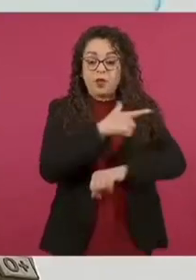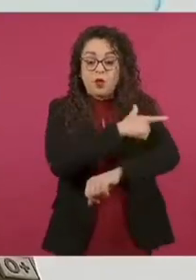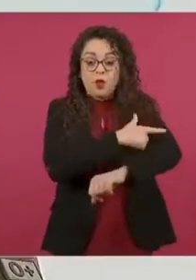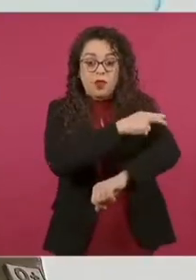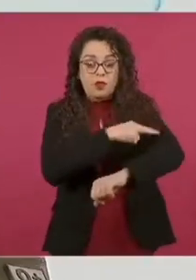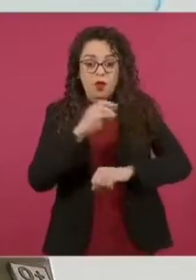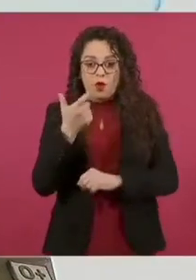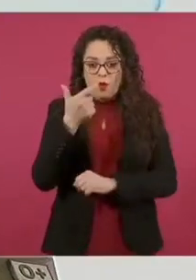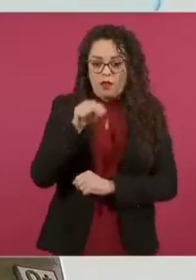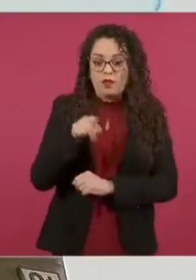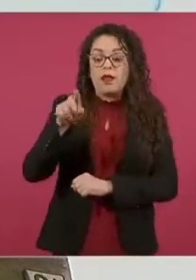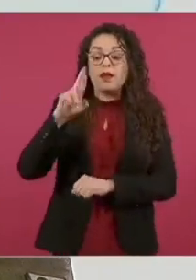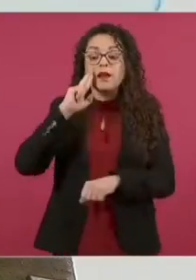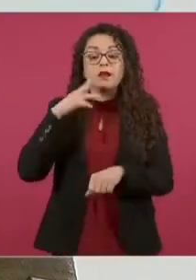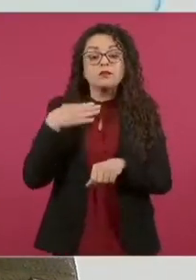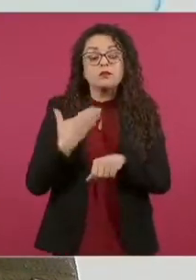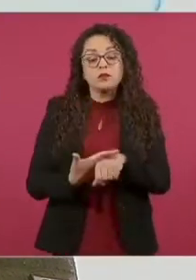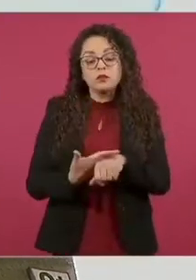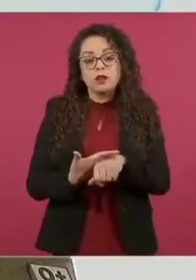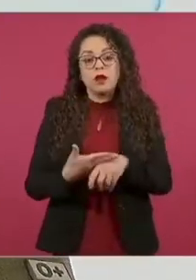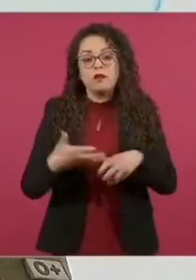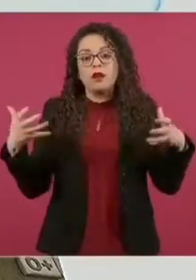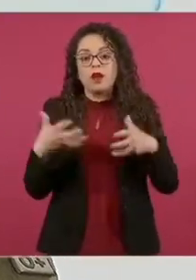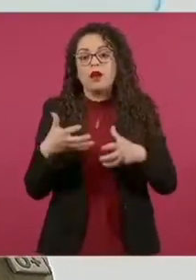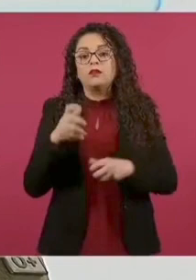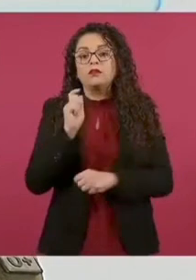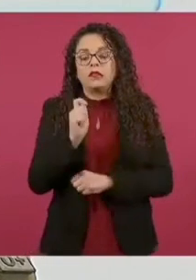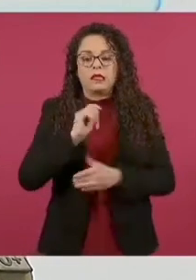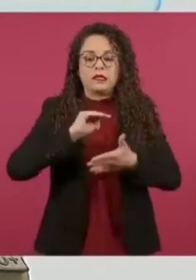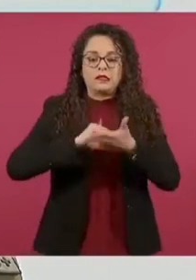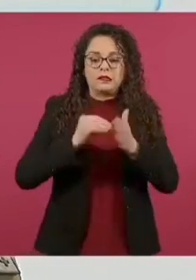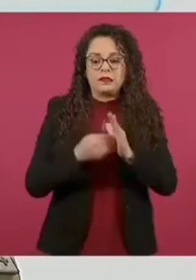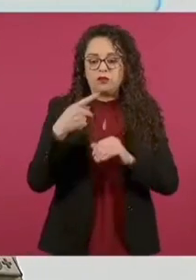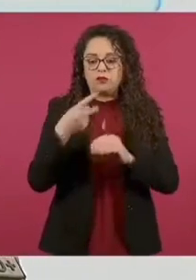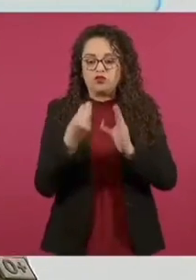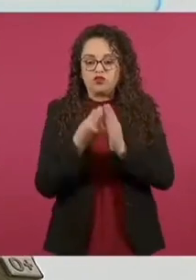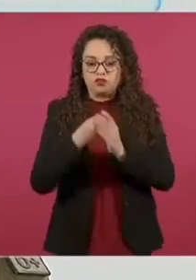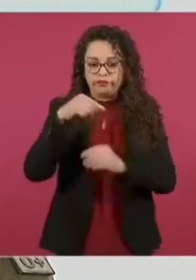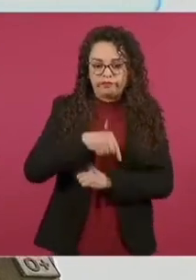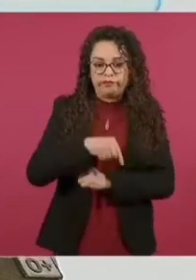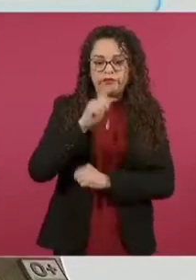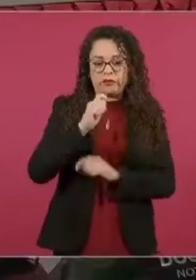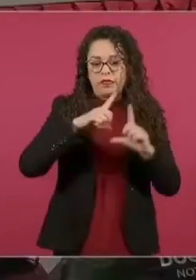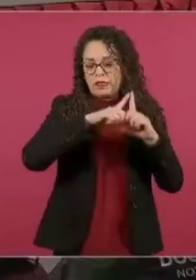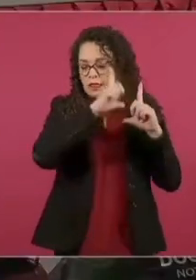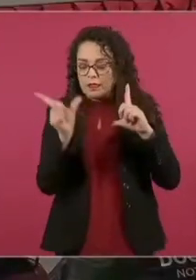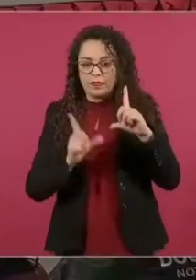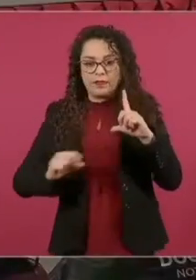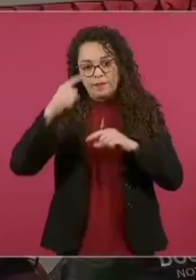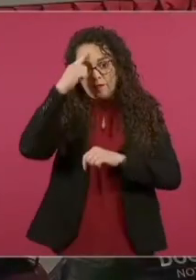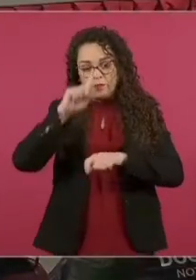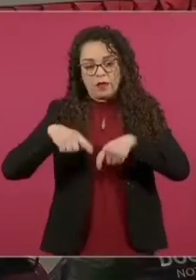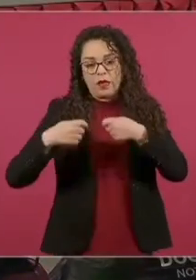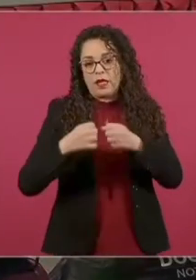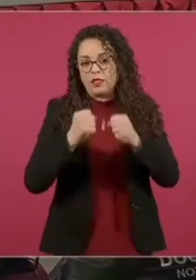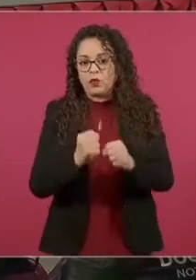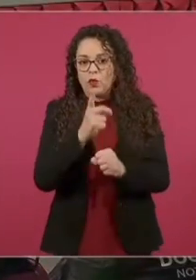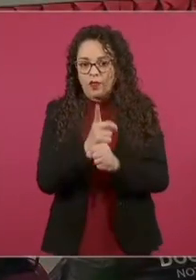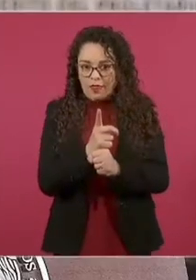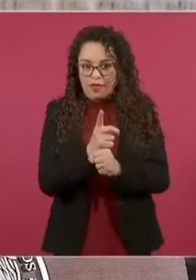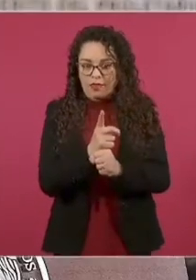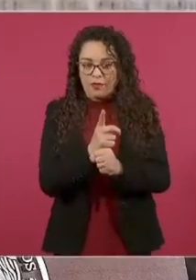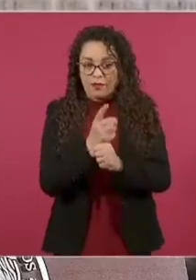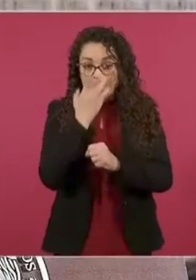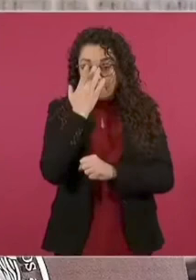la encargada de ejecutar, de llevar a la práctica toda esta estrategia nacional de seguridad pública. El personal